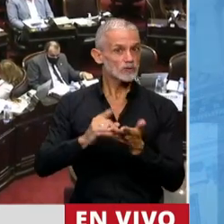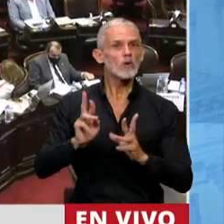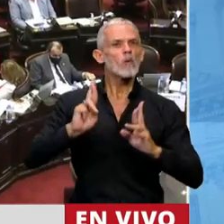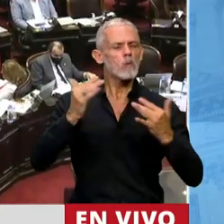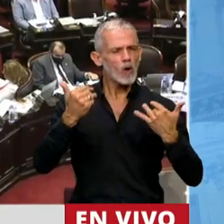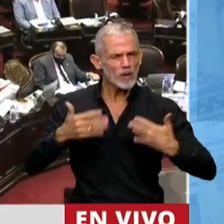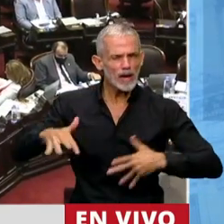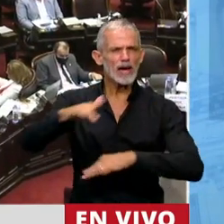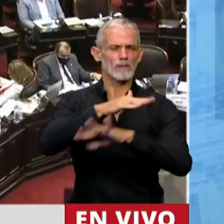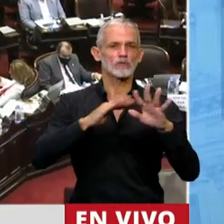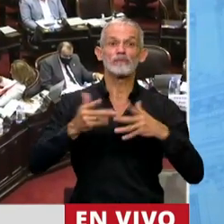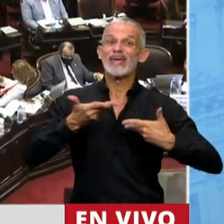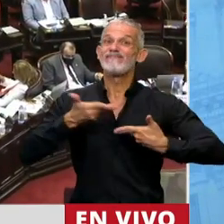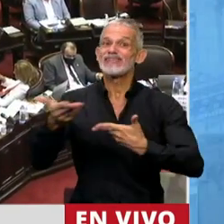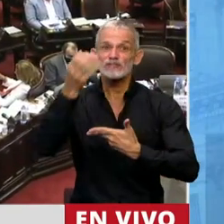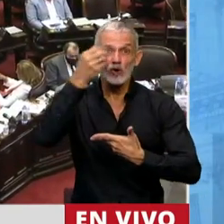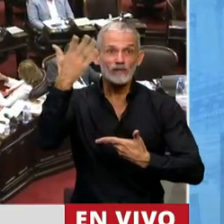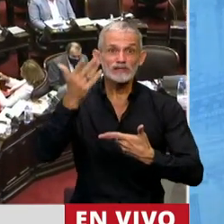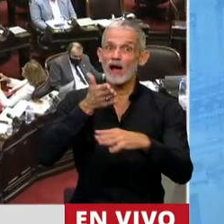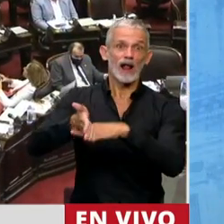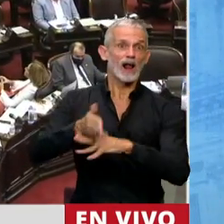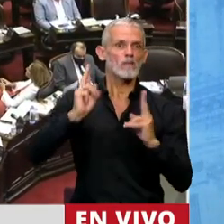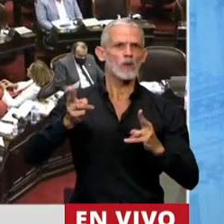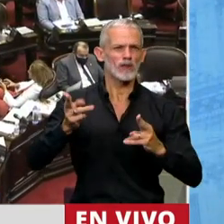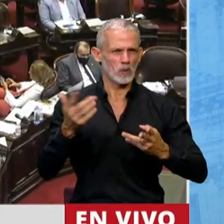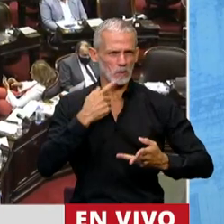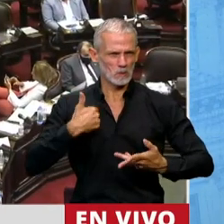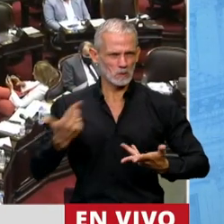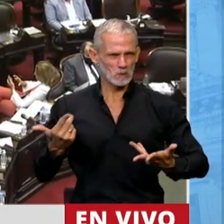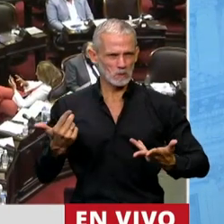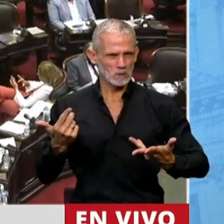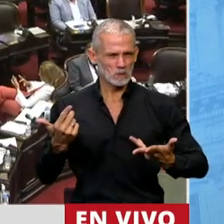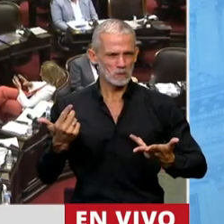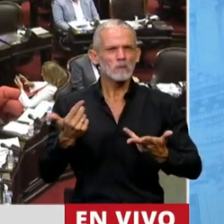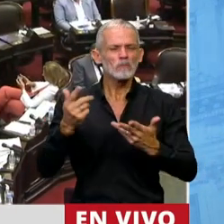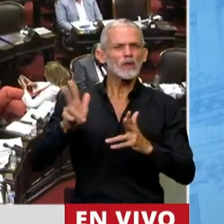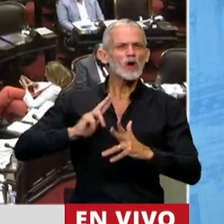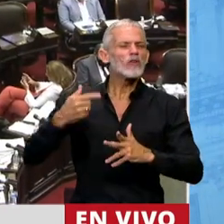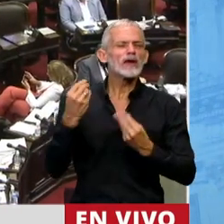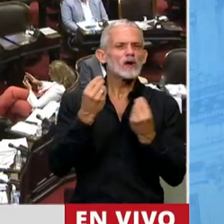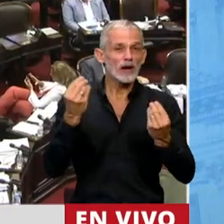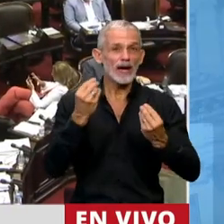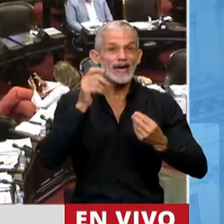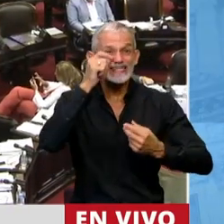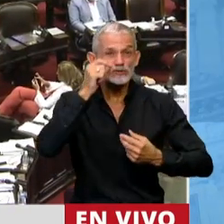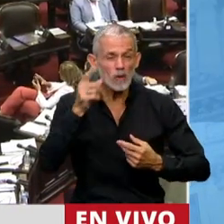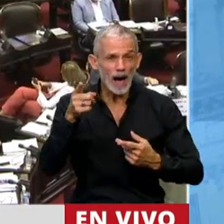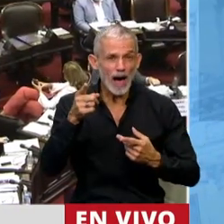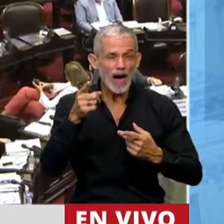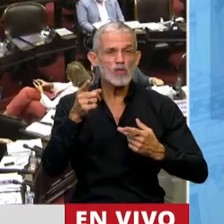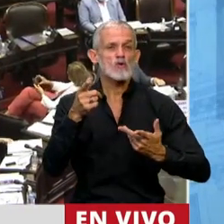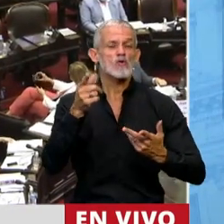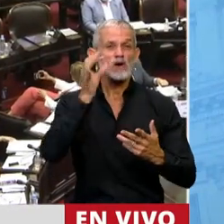sin una invitación oficial no íbamos a poder entrar. Nos dijeron que con el hisopado que